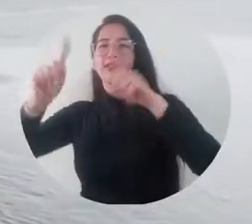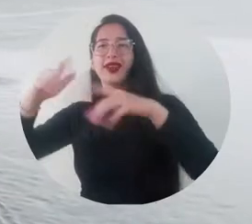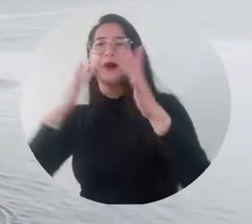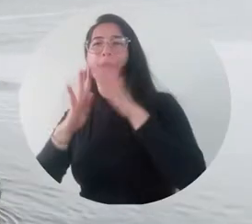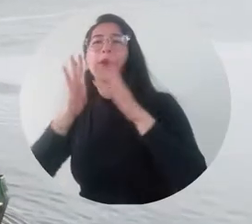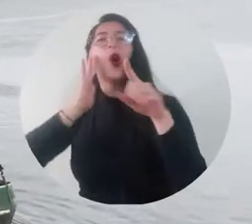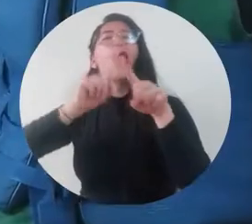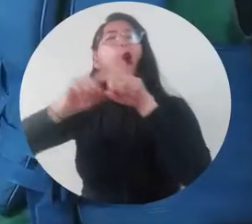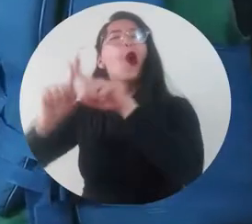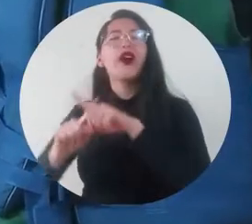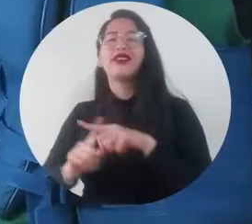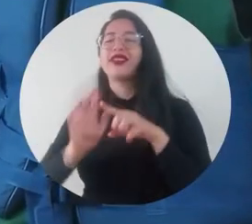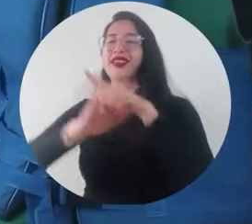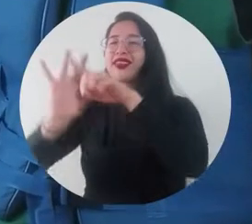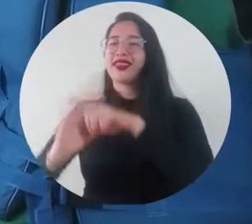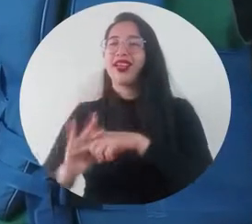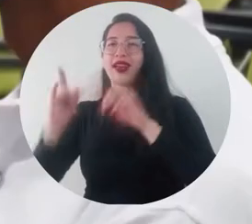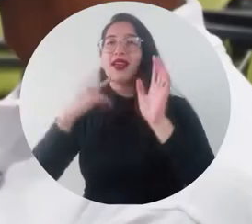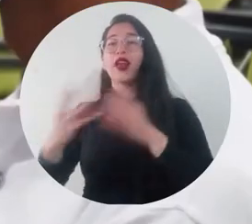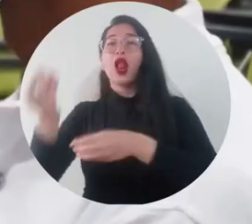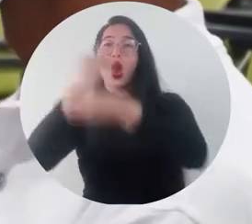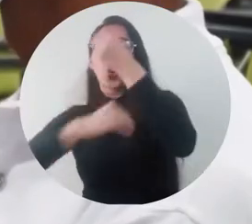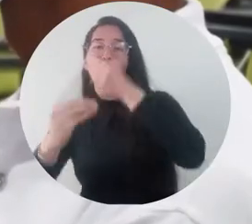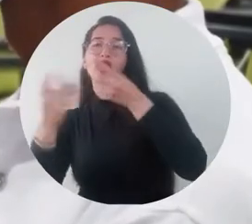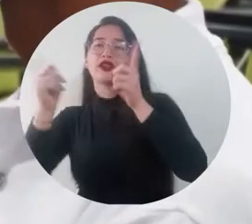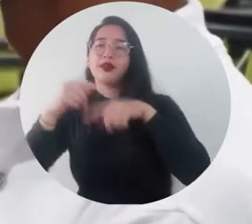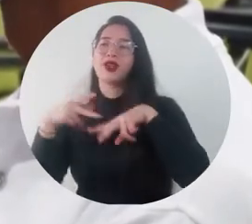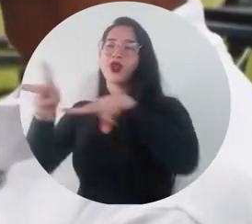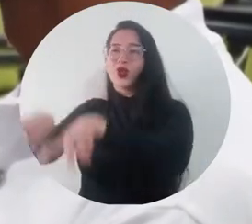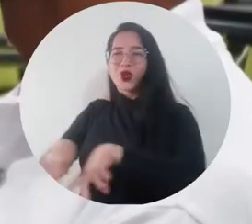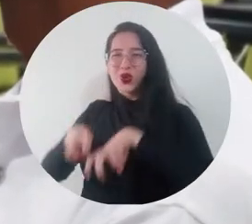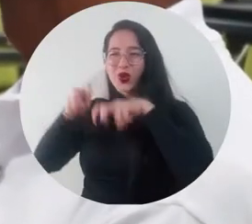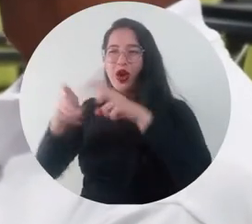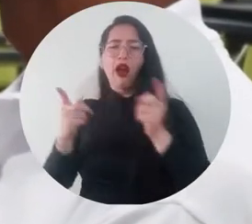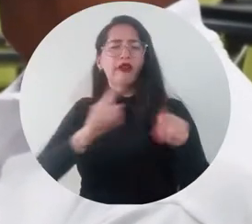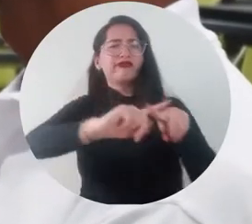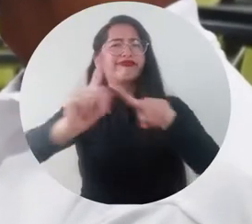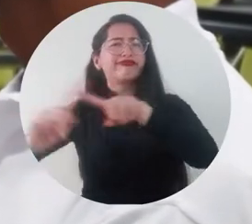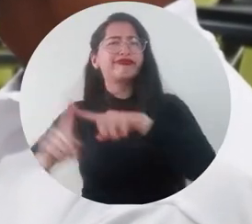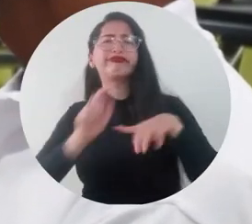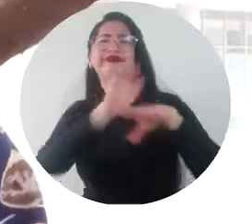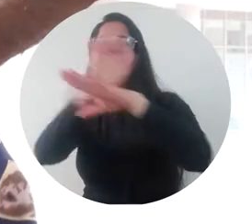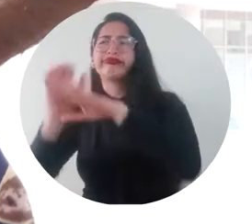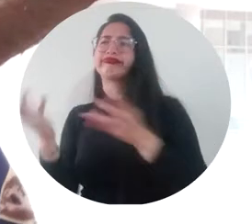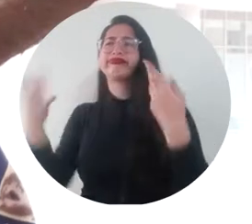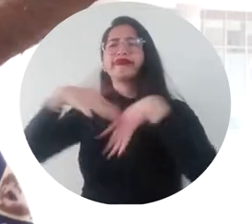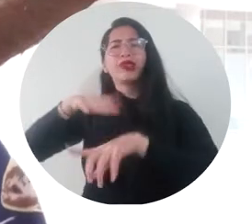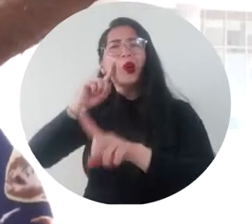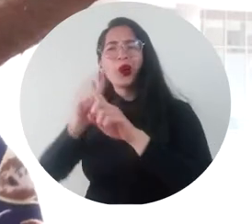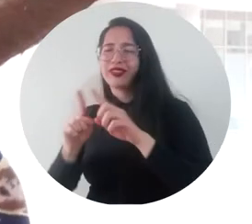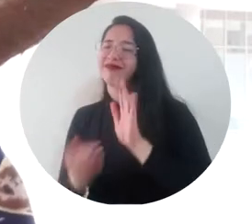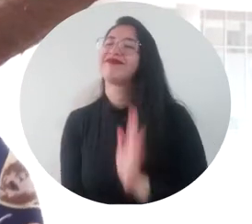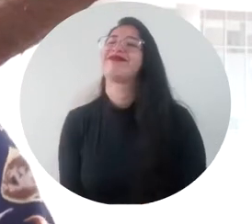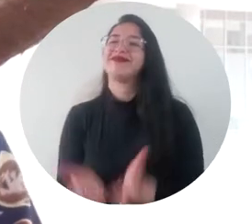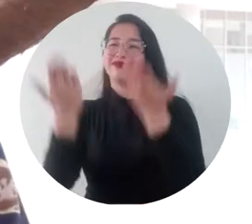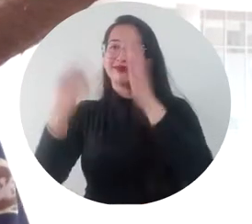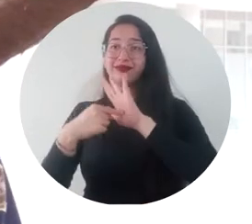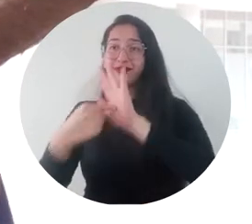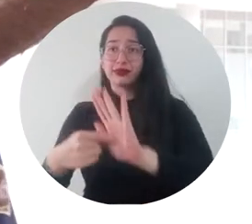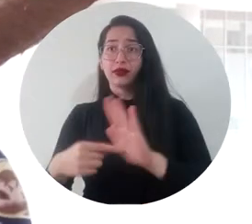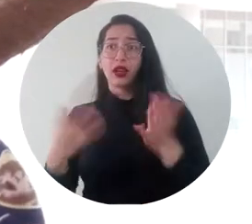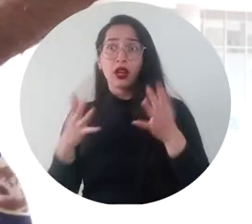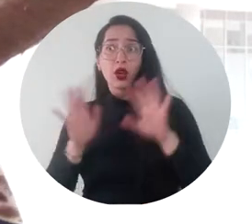y la Organización de las Naciones Unidas para la Alimentación y la Agricultura, FAO Un reforzamiento de las alianzas